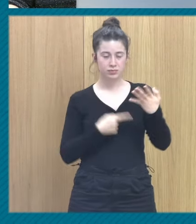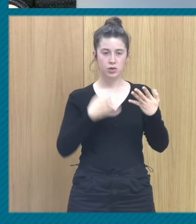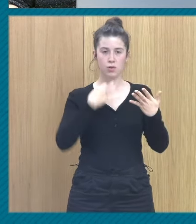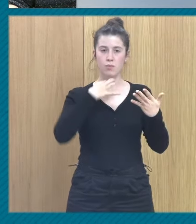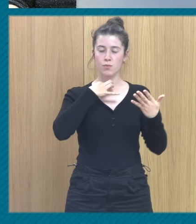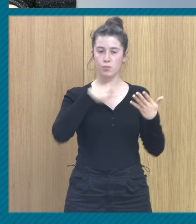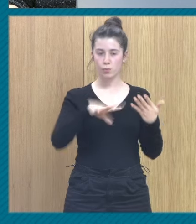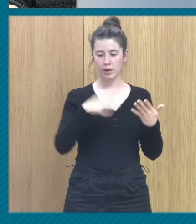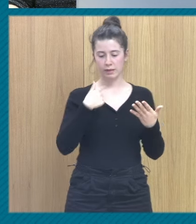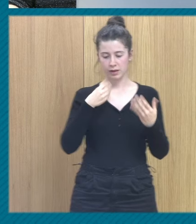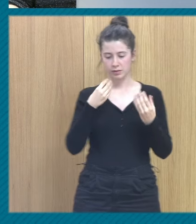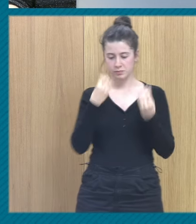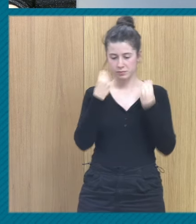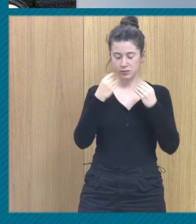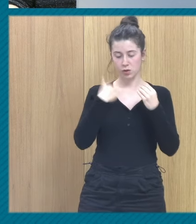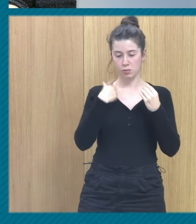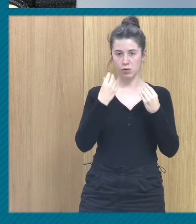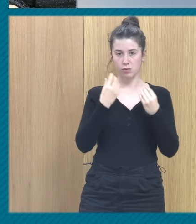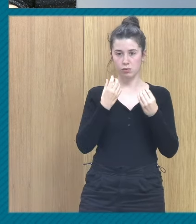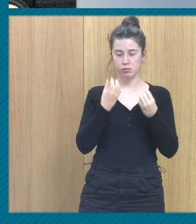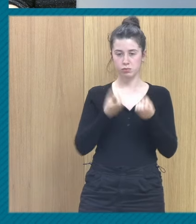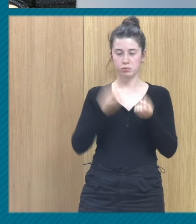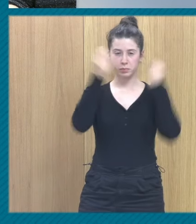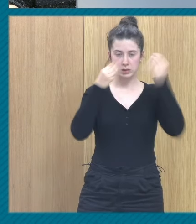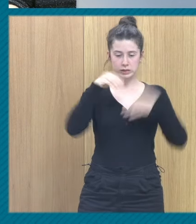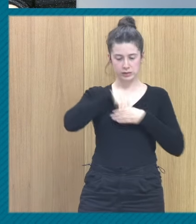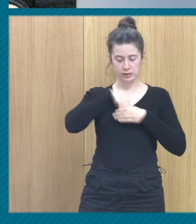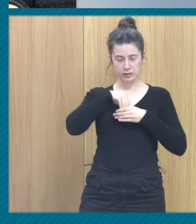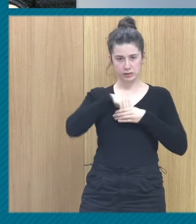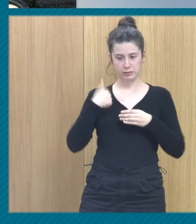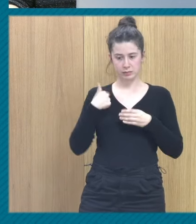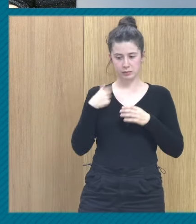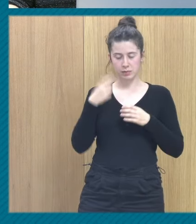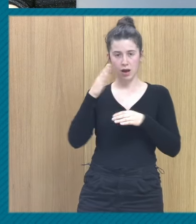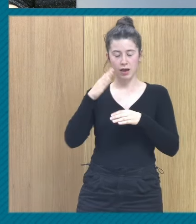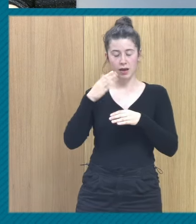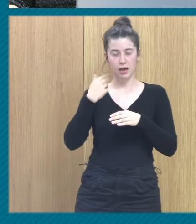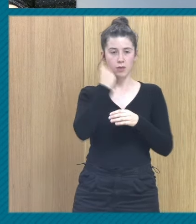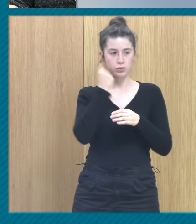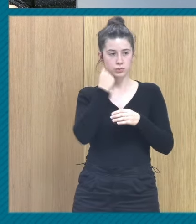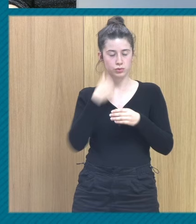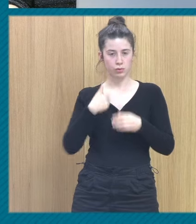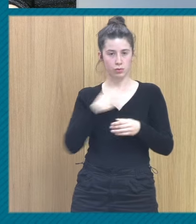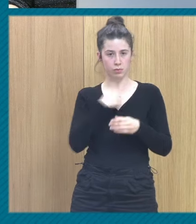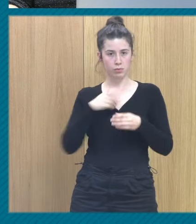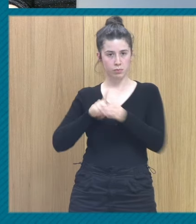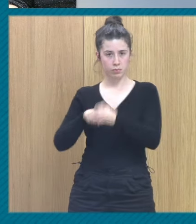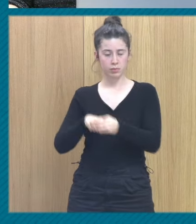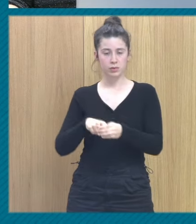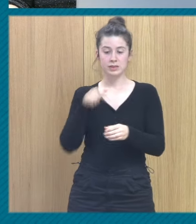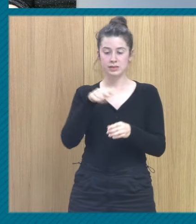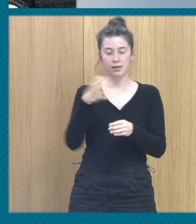narrativas internas que ellos se hacen sobre cuál ha sido su papel en el abuso y esto es una cosa que hay que ir evaluando poco a poco